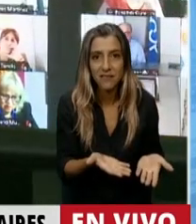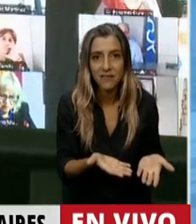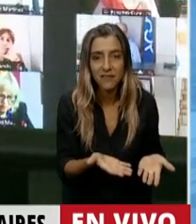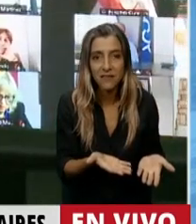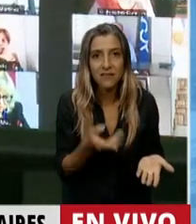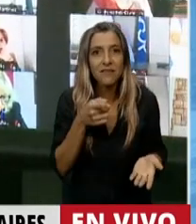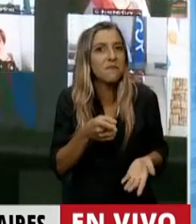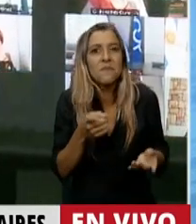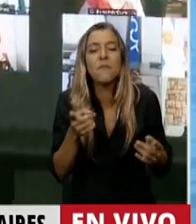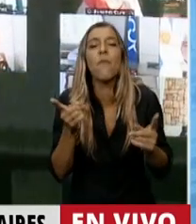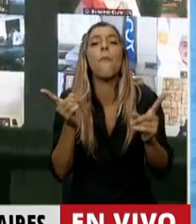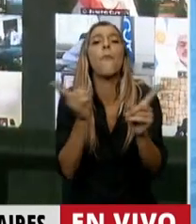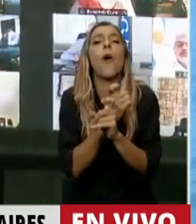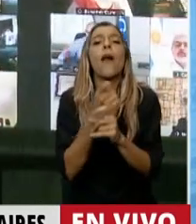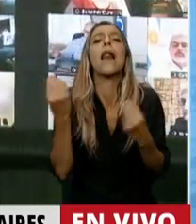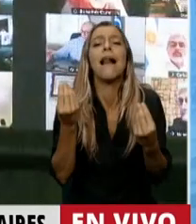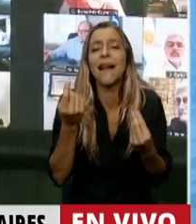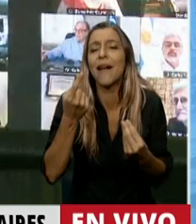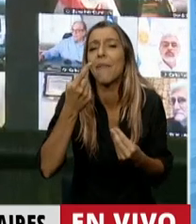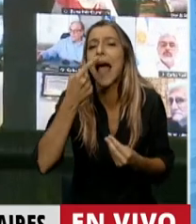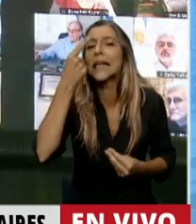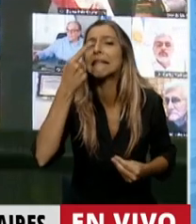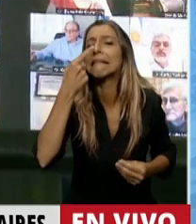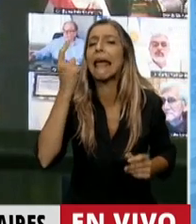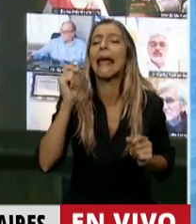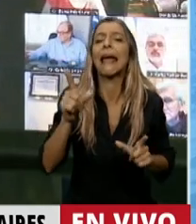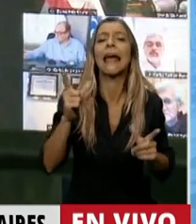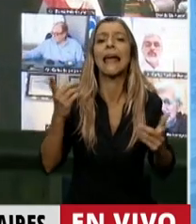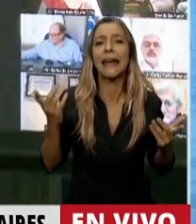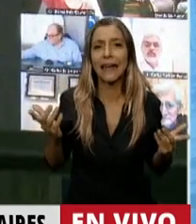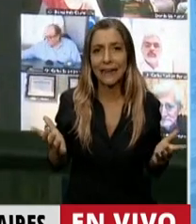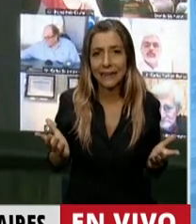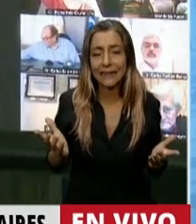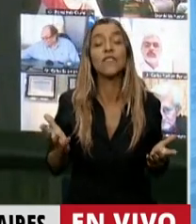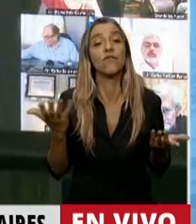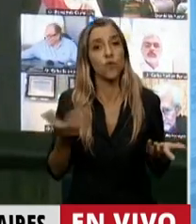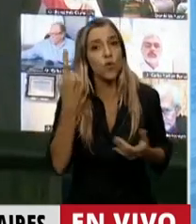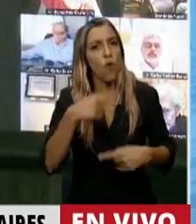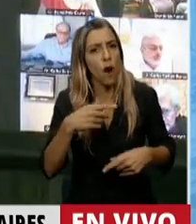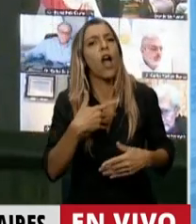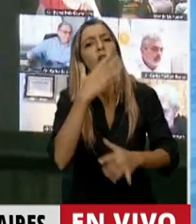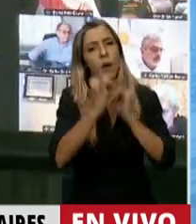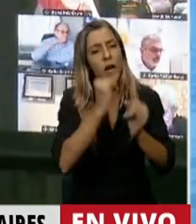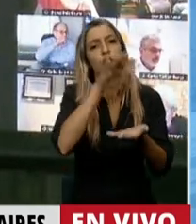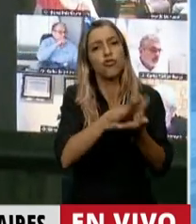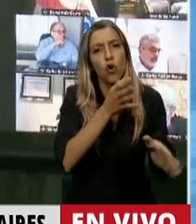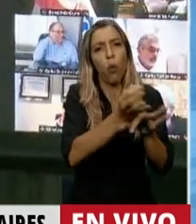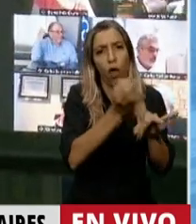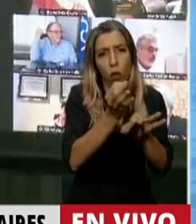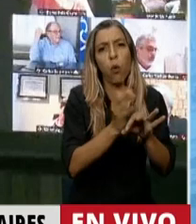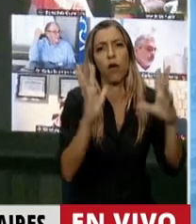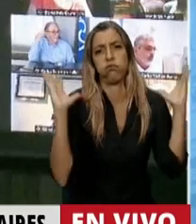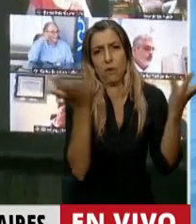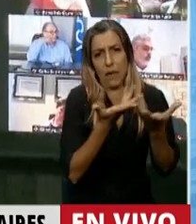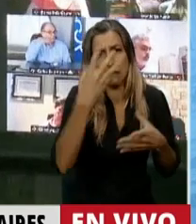Es un problema de intereses. Entonces, una cosa es la educación ambiental en las escuelas, que ya